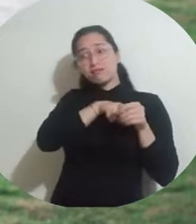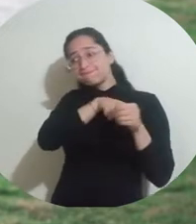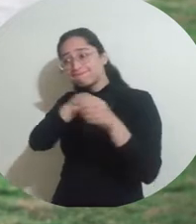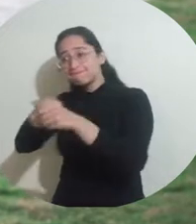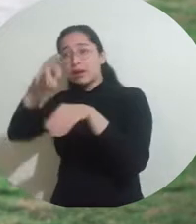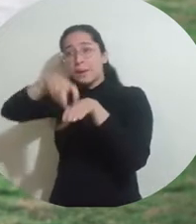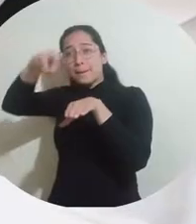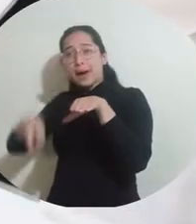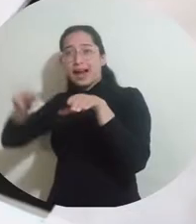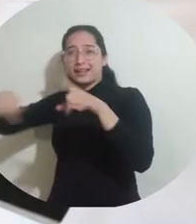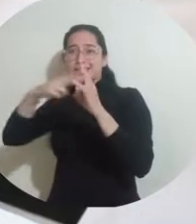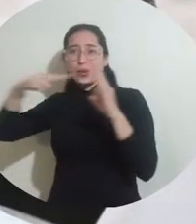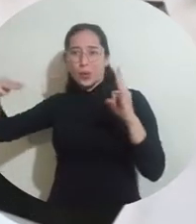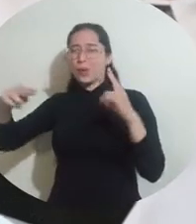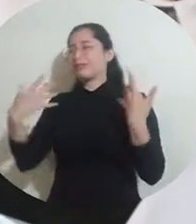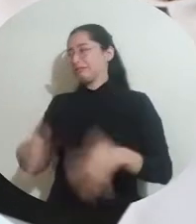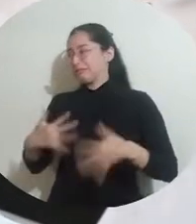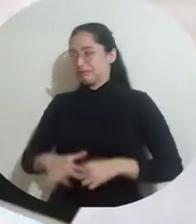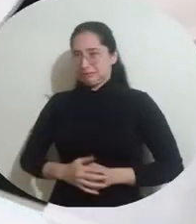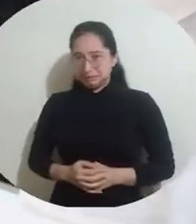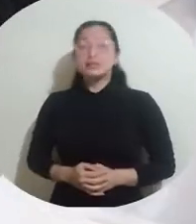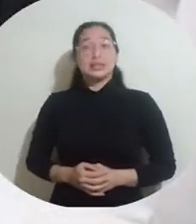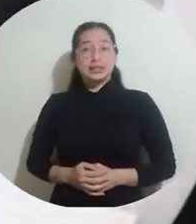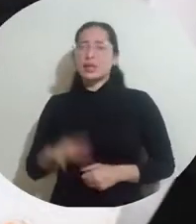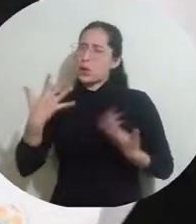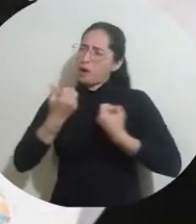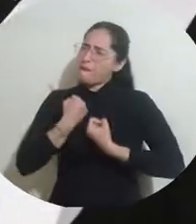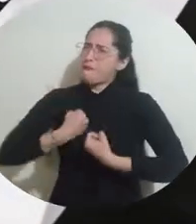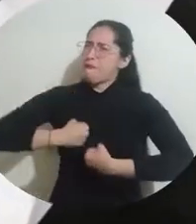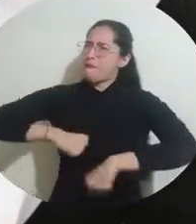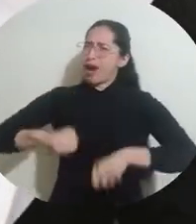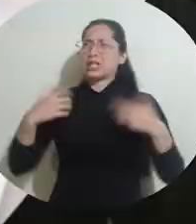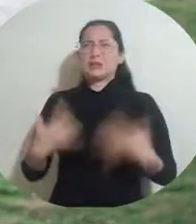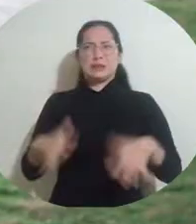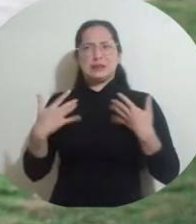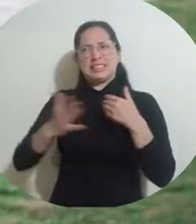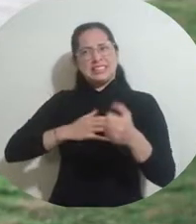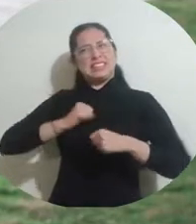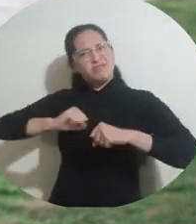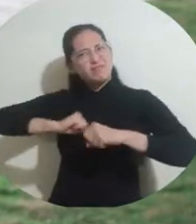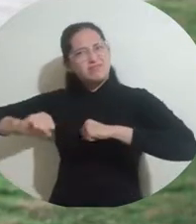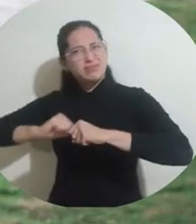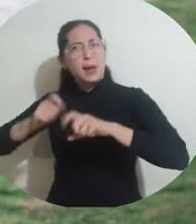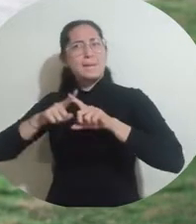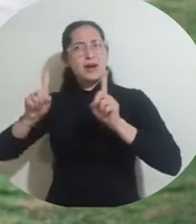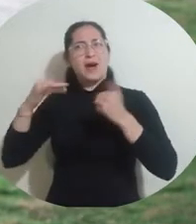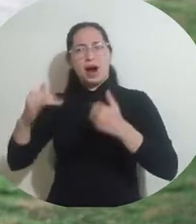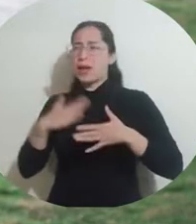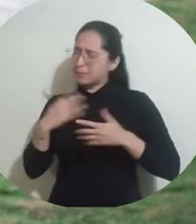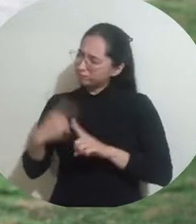acertada. Fue un esfuerzo bastante grande pero más podían las ganas de